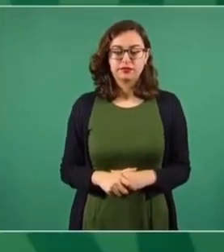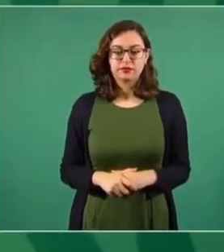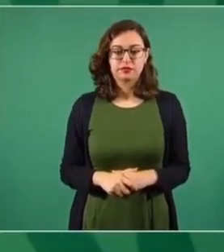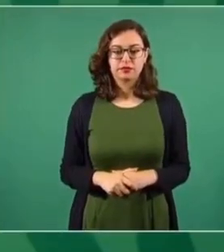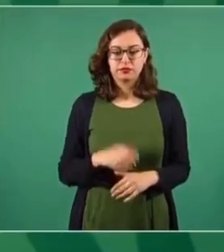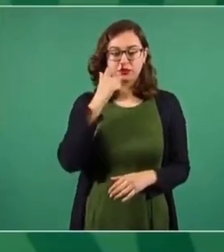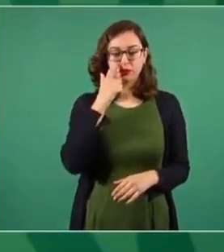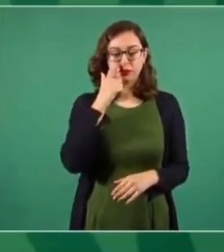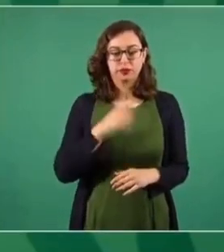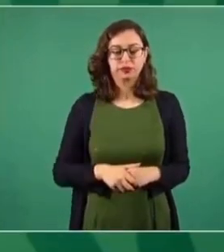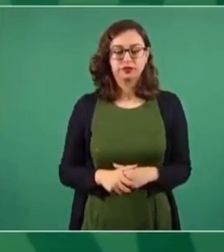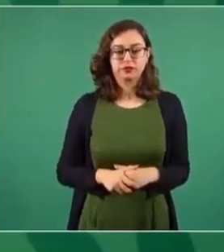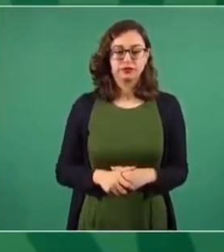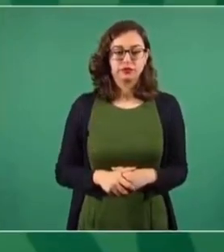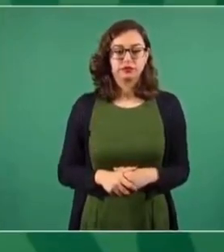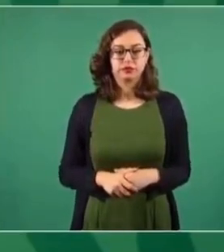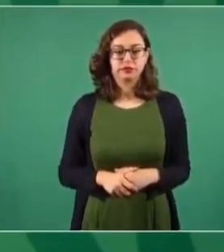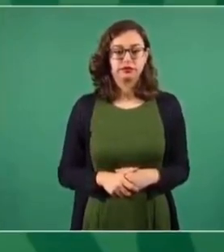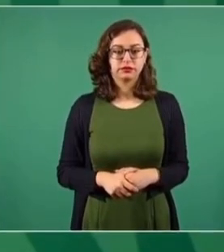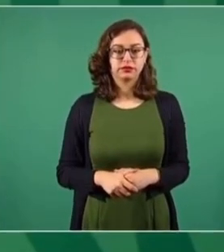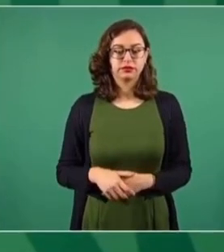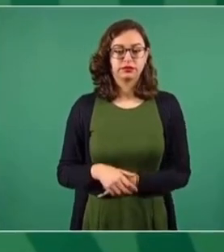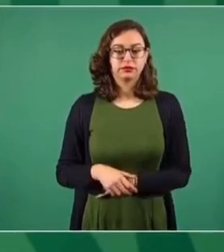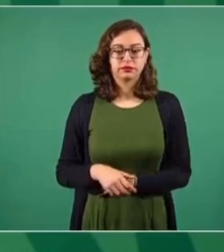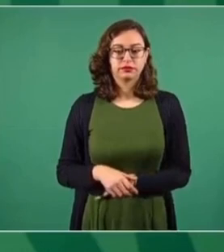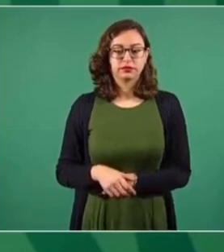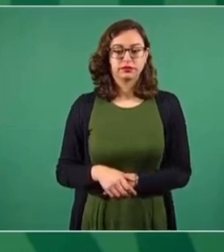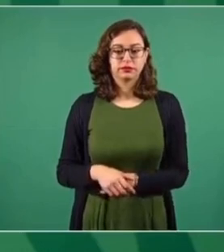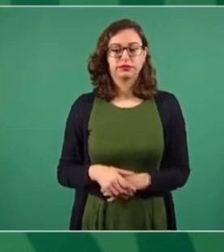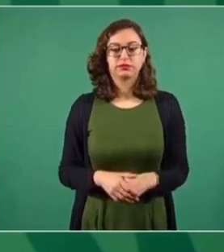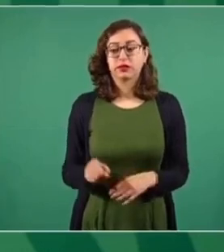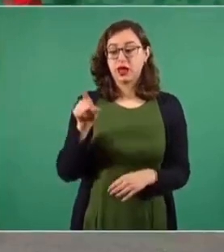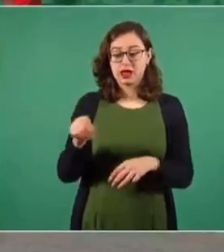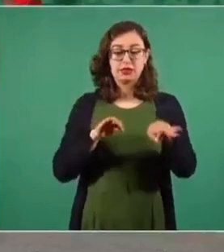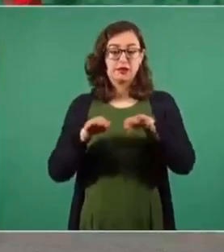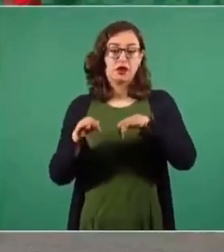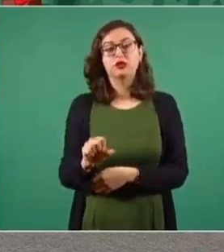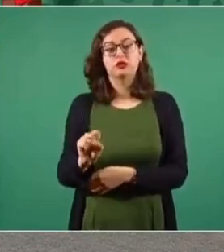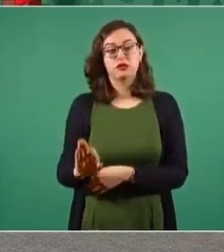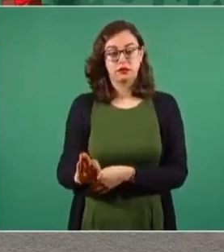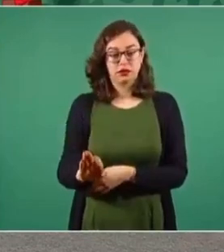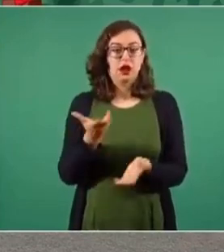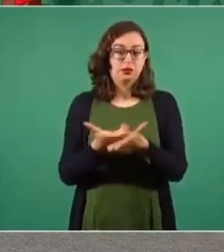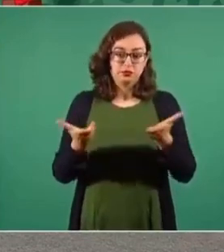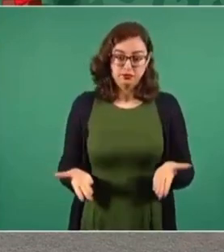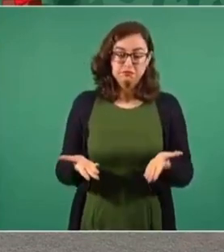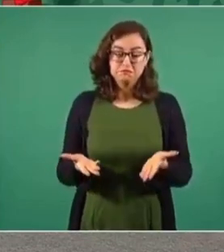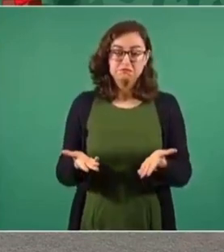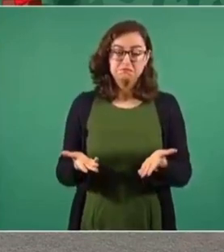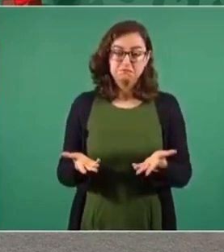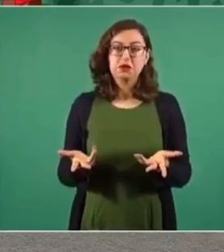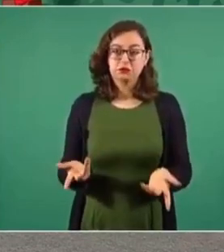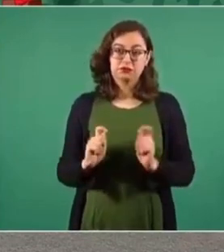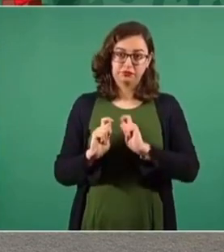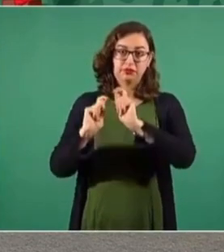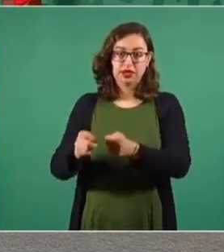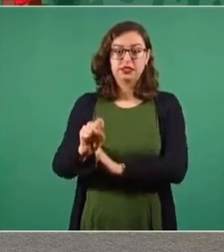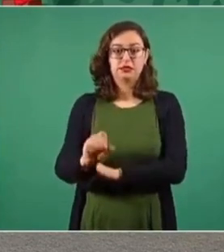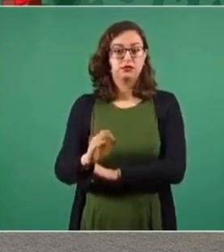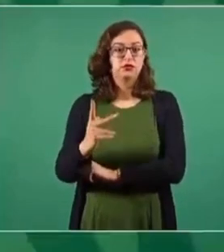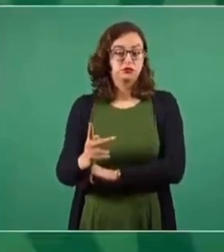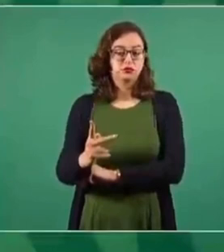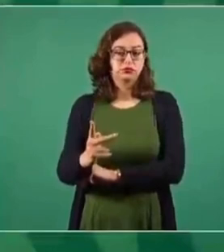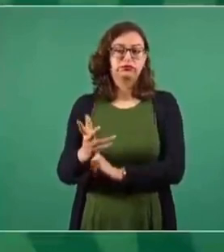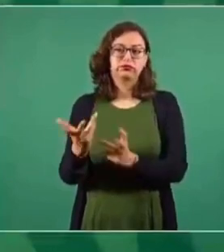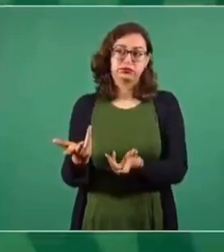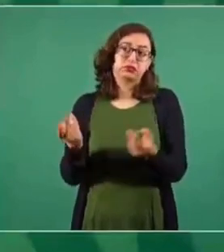Estuvo trabajando bastante tiempo en la Auditoría Superior de la Federación. Entonces, va a tener la función pública, porque es parte